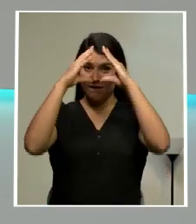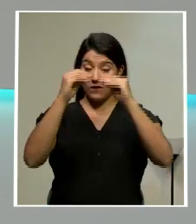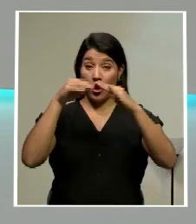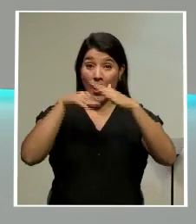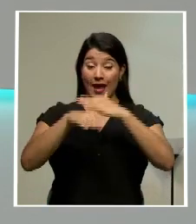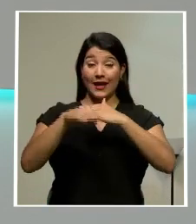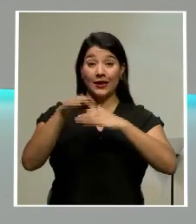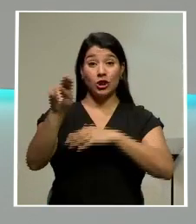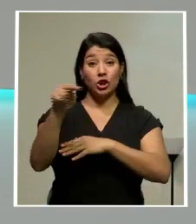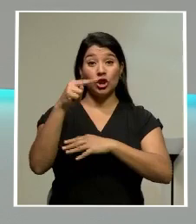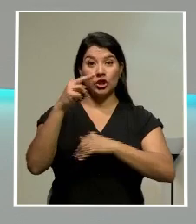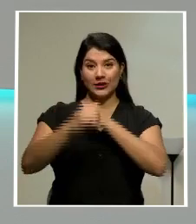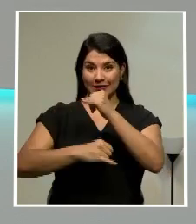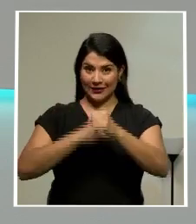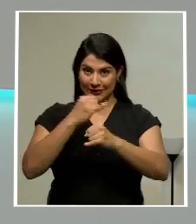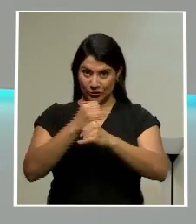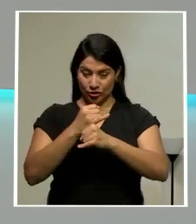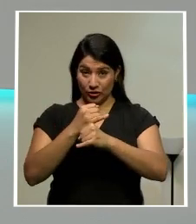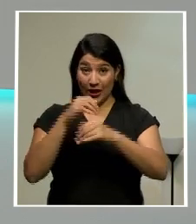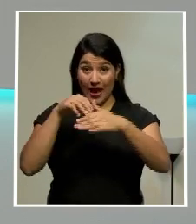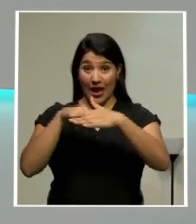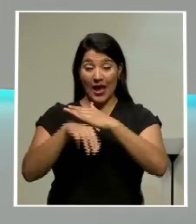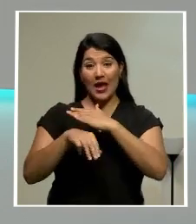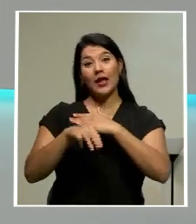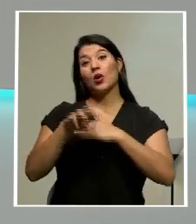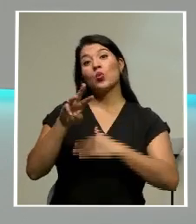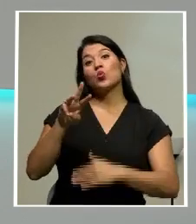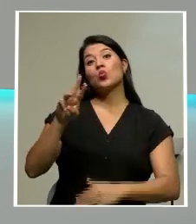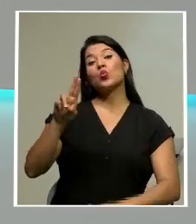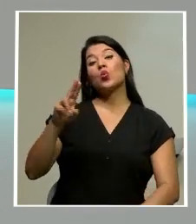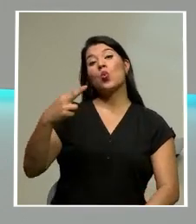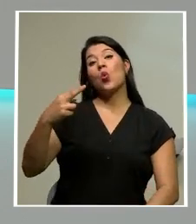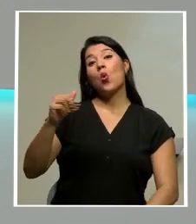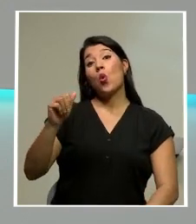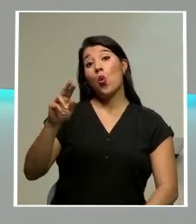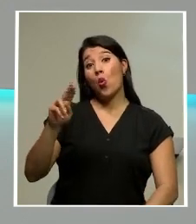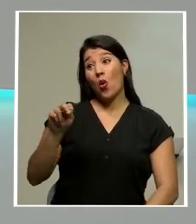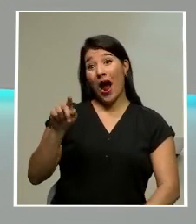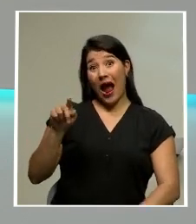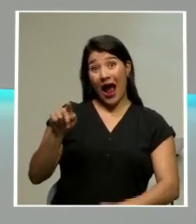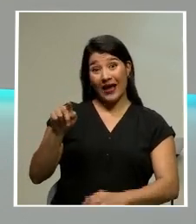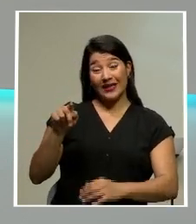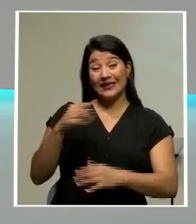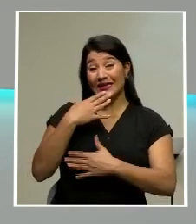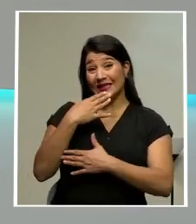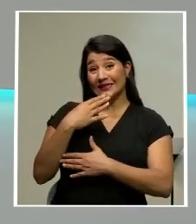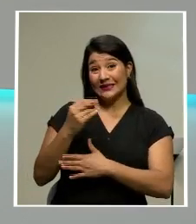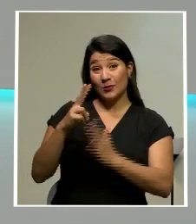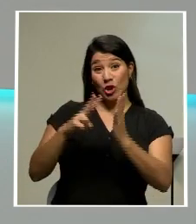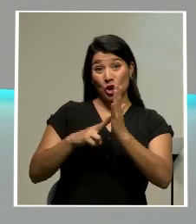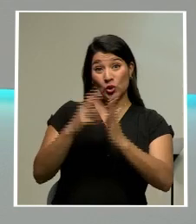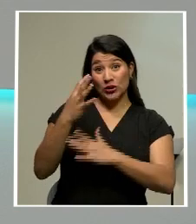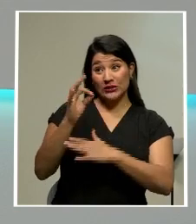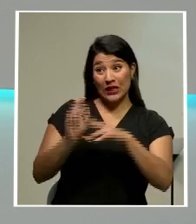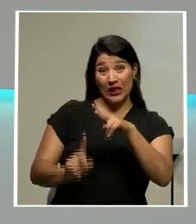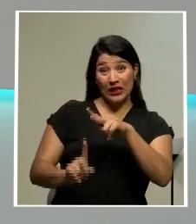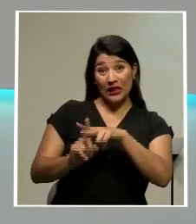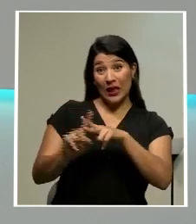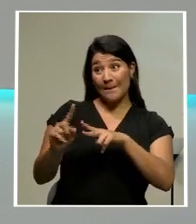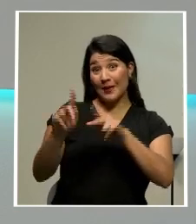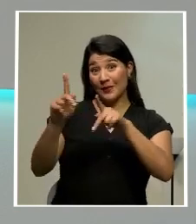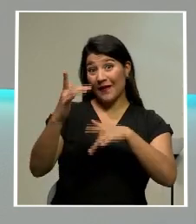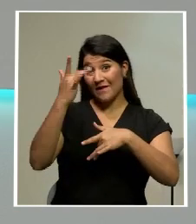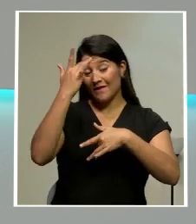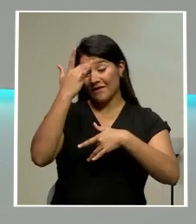internacionales. En Wuhan, la ciudad de China, donde surgió en diciembre del 2019 la pandemia de coronavirus,